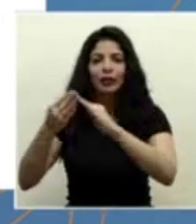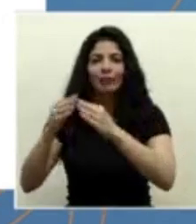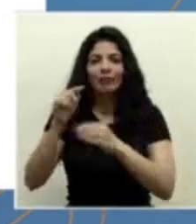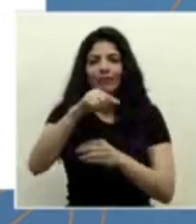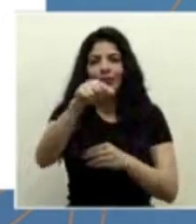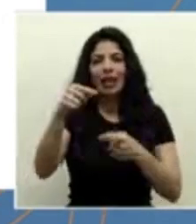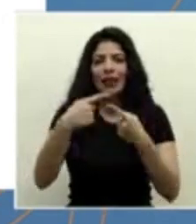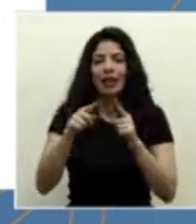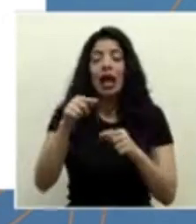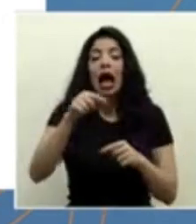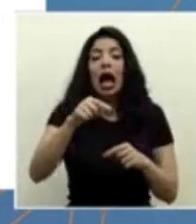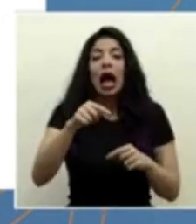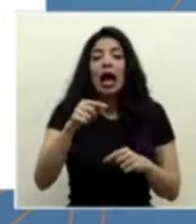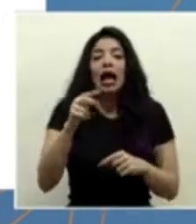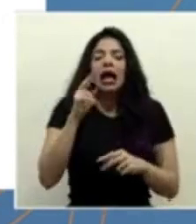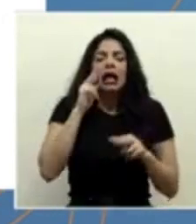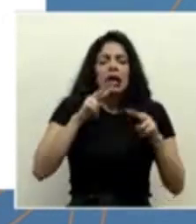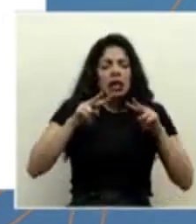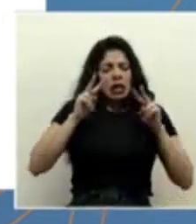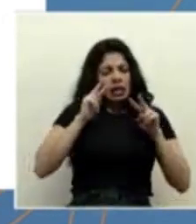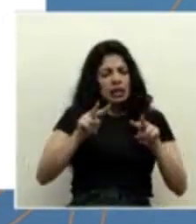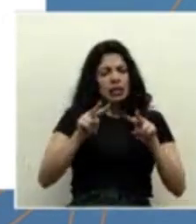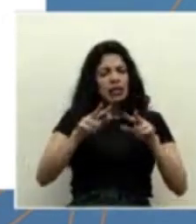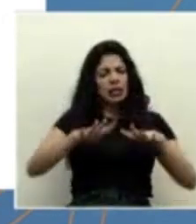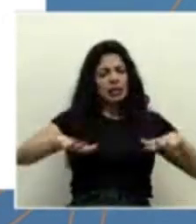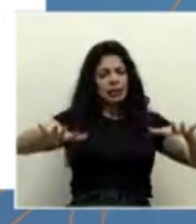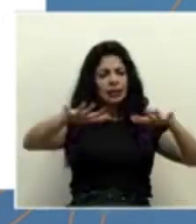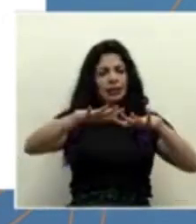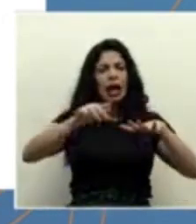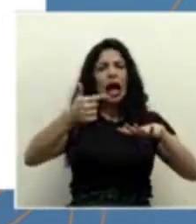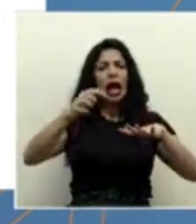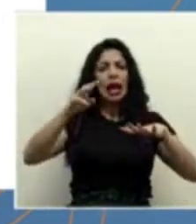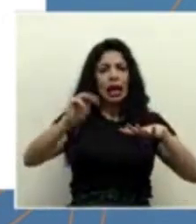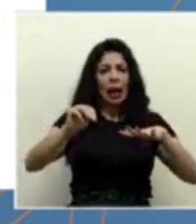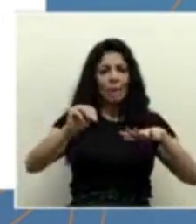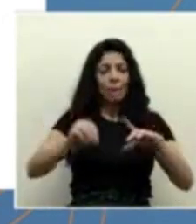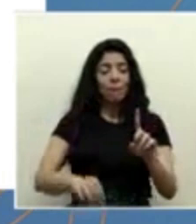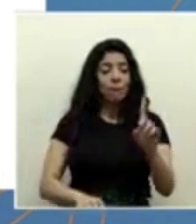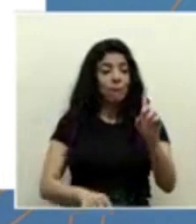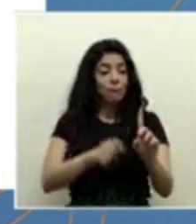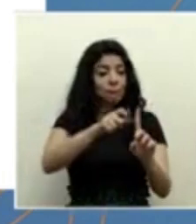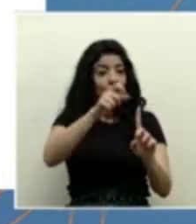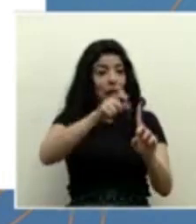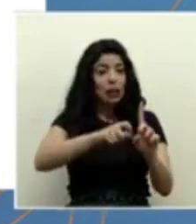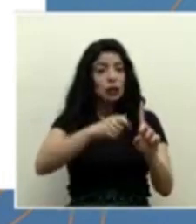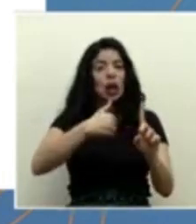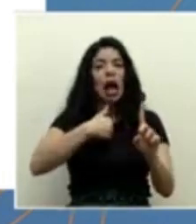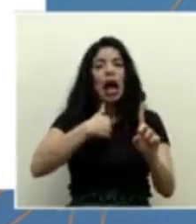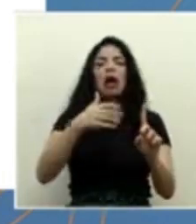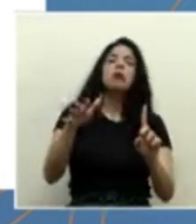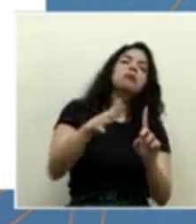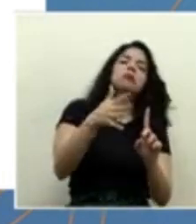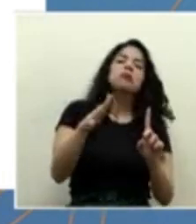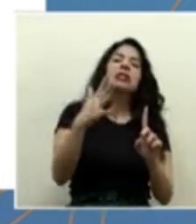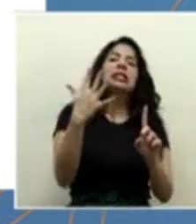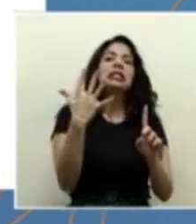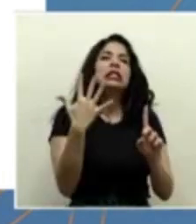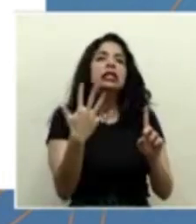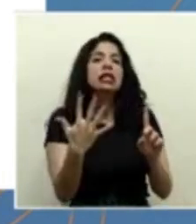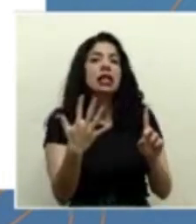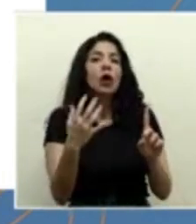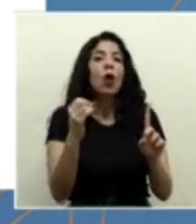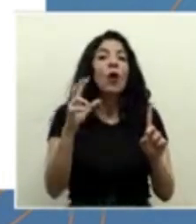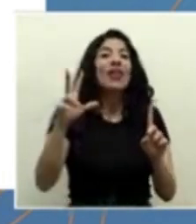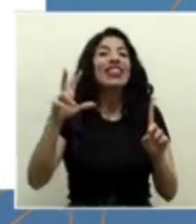Aquí se está asumiendo que en la gran área metropolitana una persona puede tener entre 5 e incluso